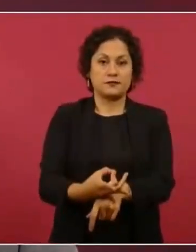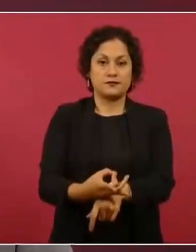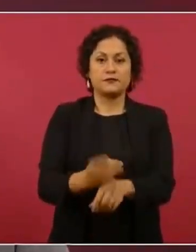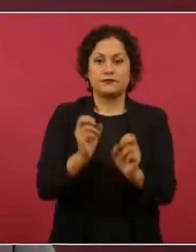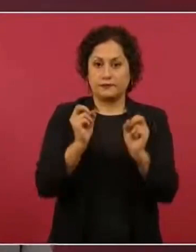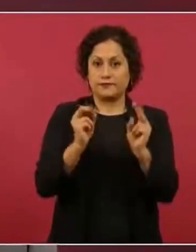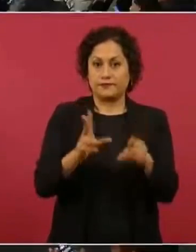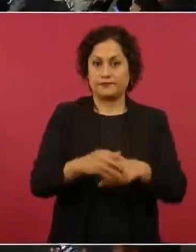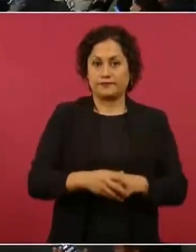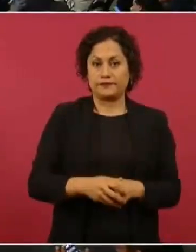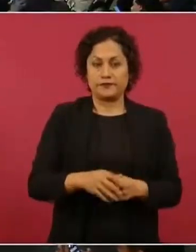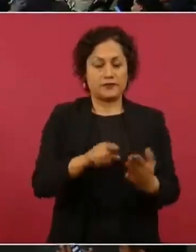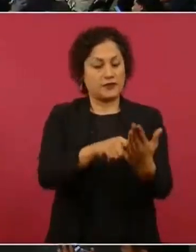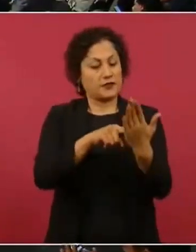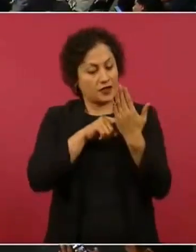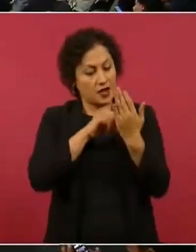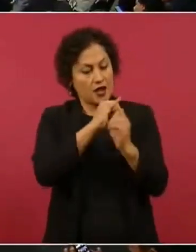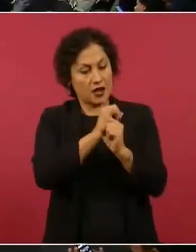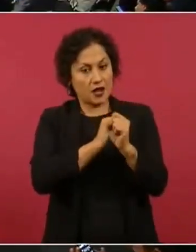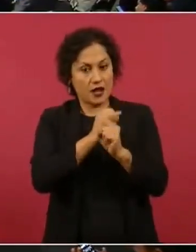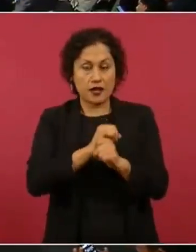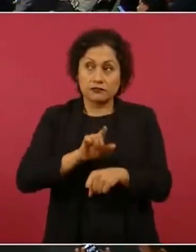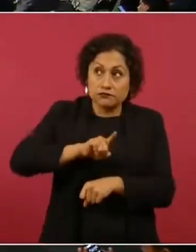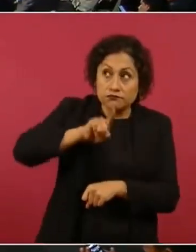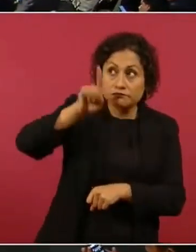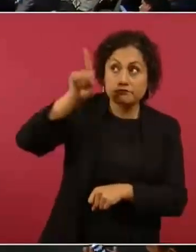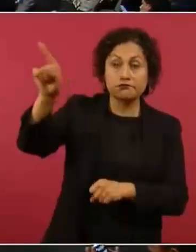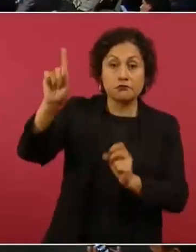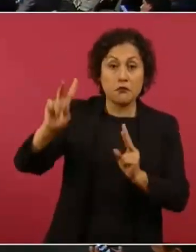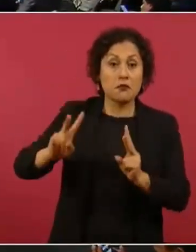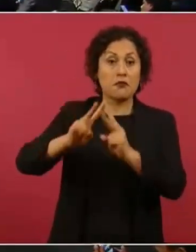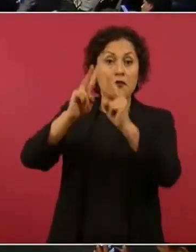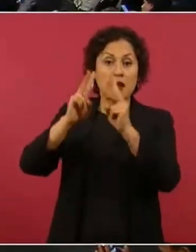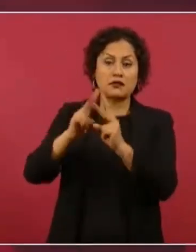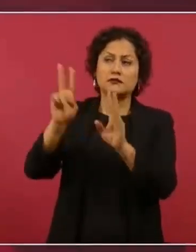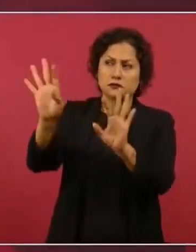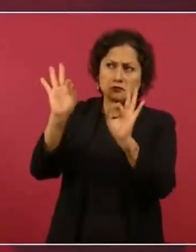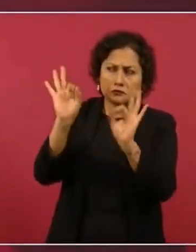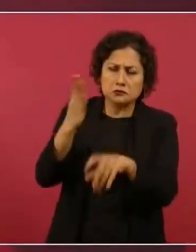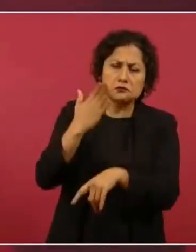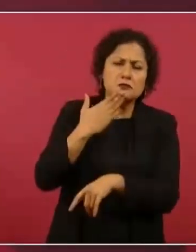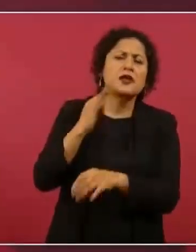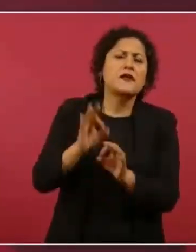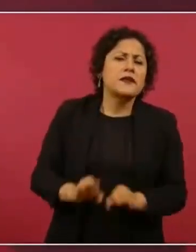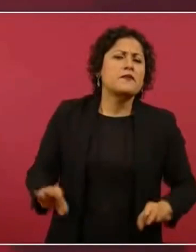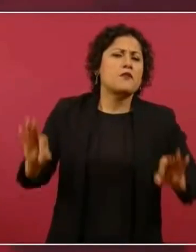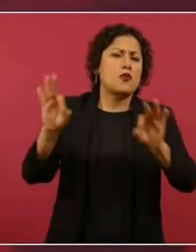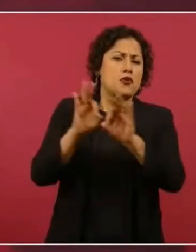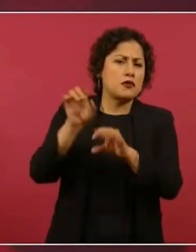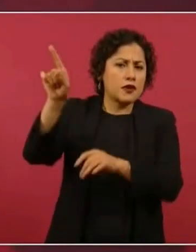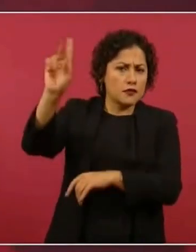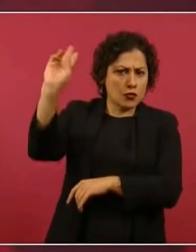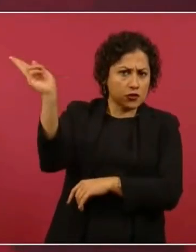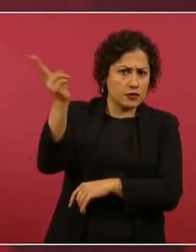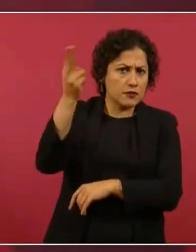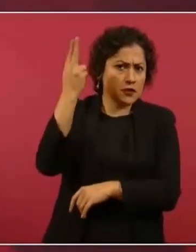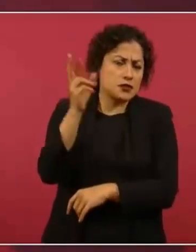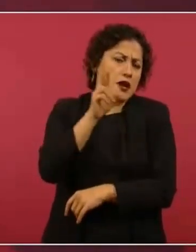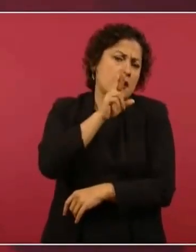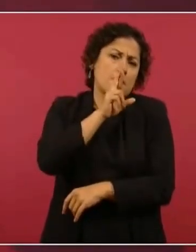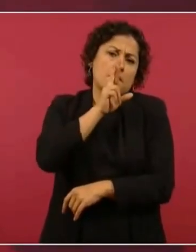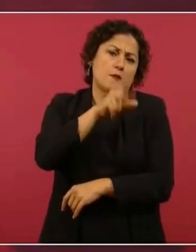estudios, sí, la Sorbona es muy importante, ¿no? De las mejores universidades del mundo, en